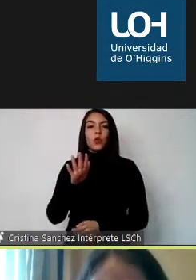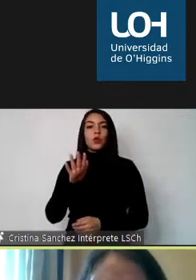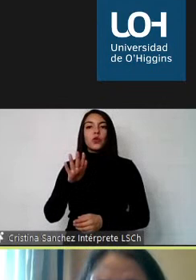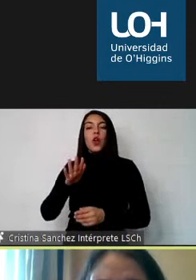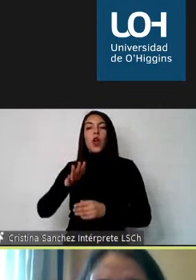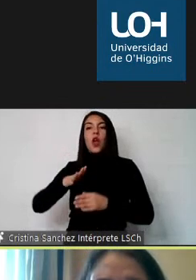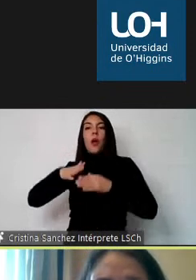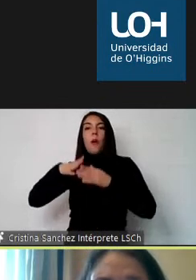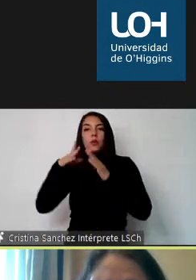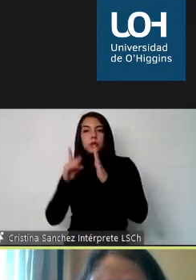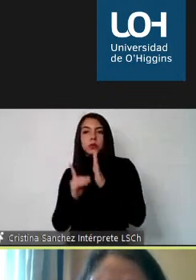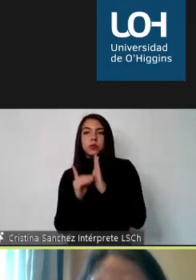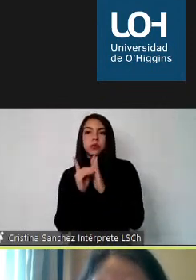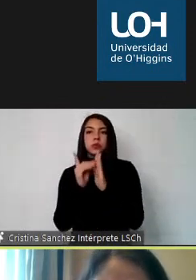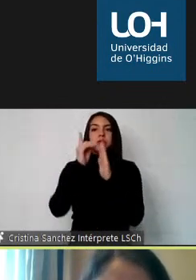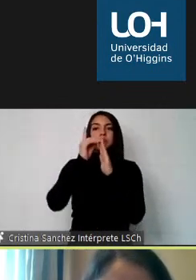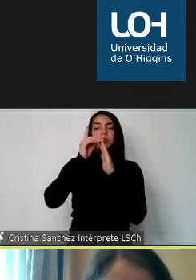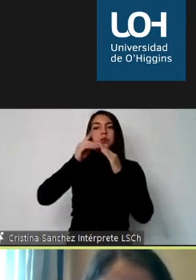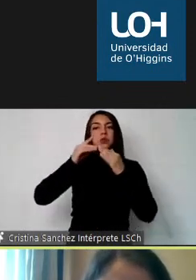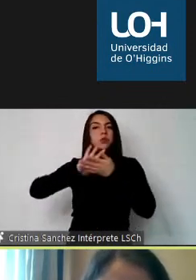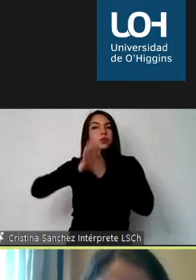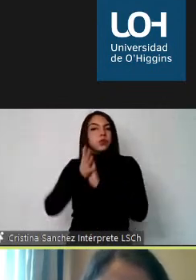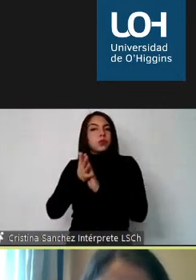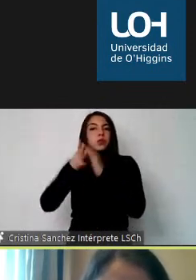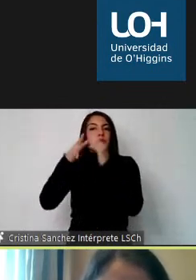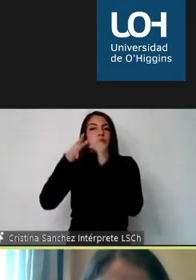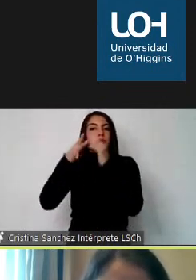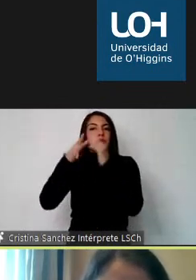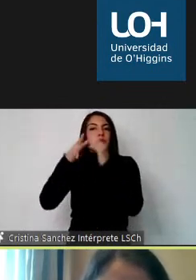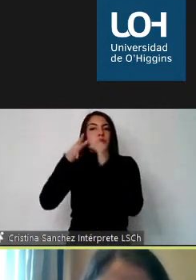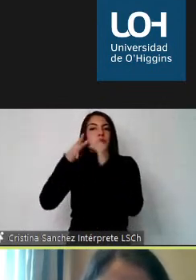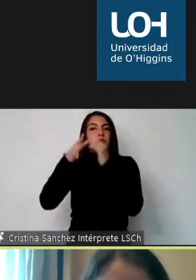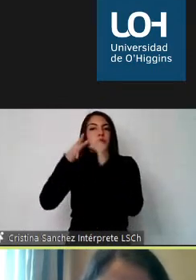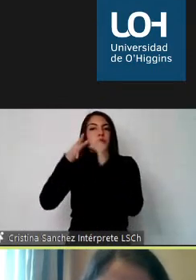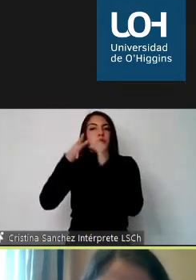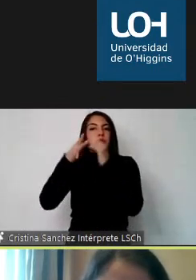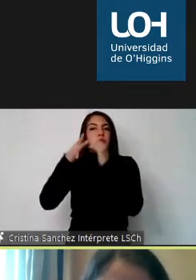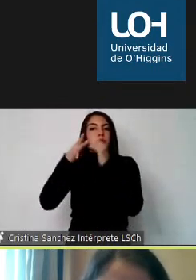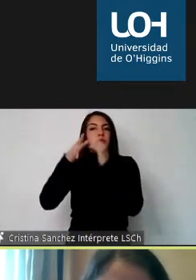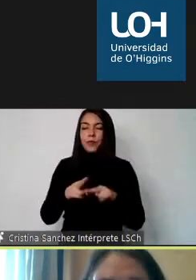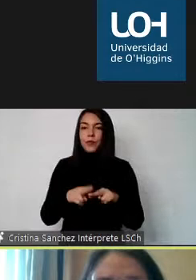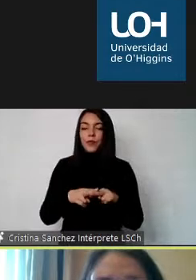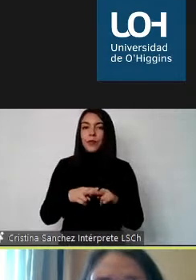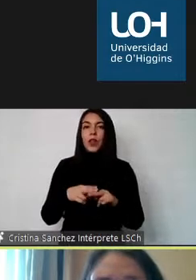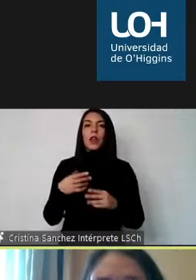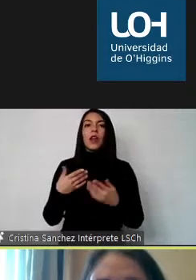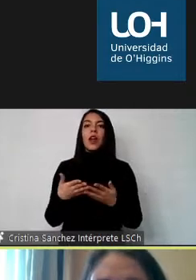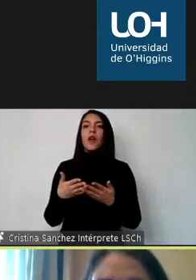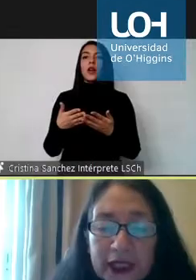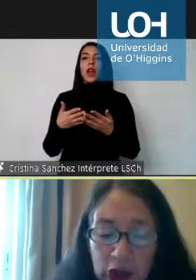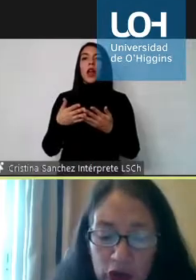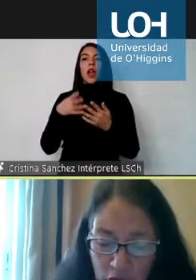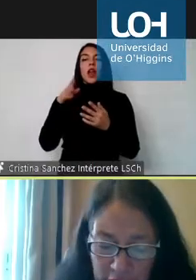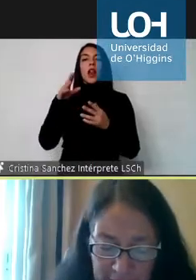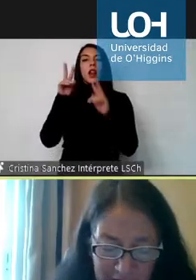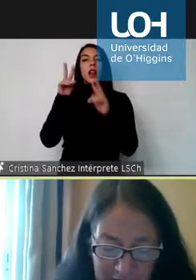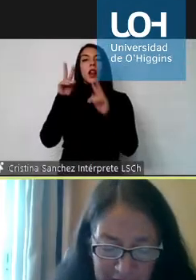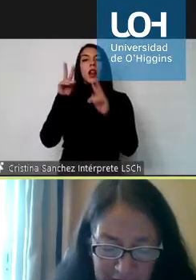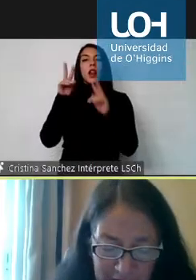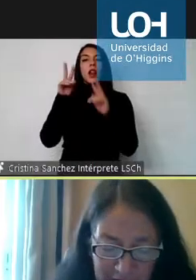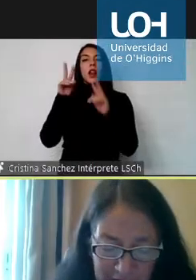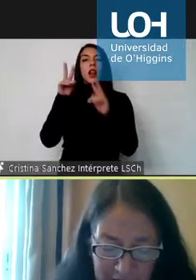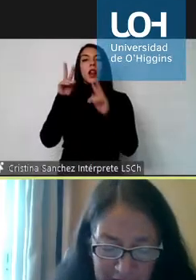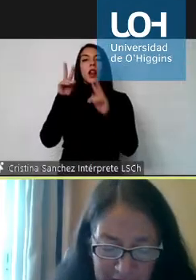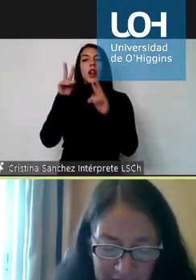potencial. No voy a analizar el concepto y los principios rectores